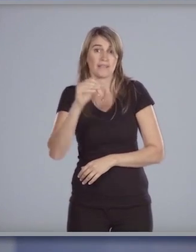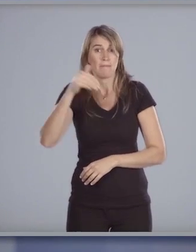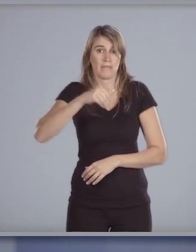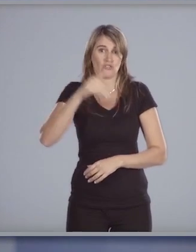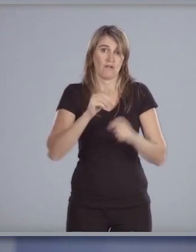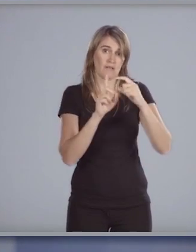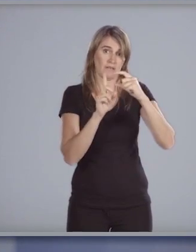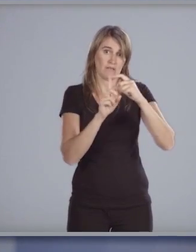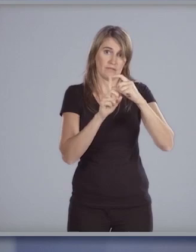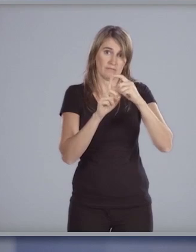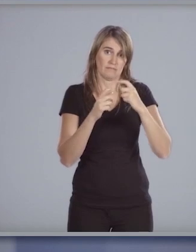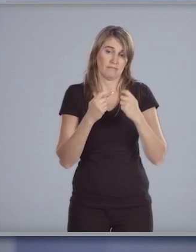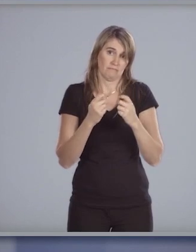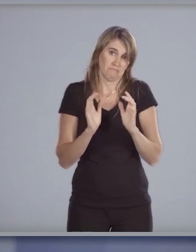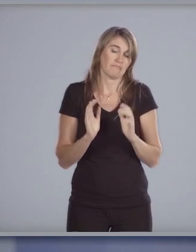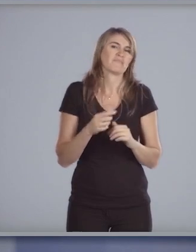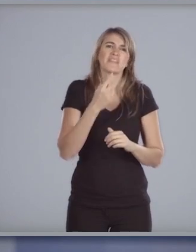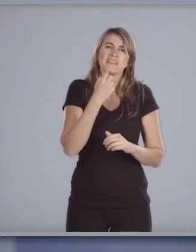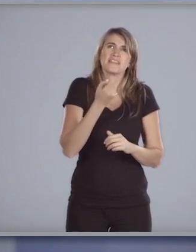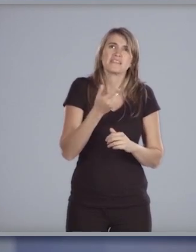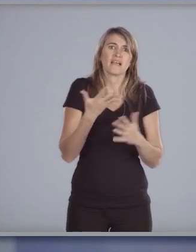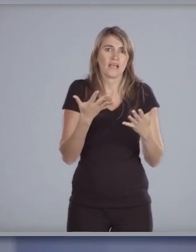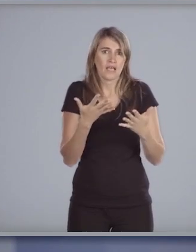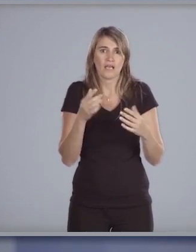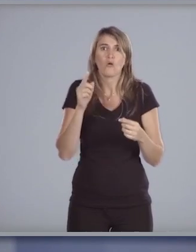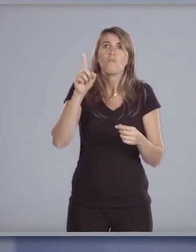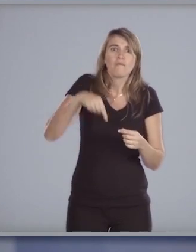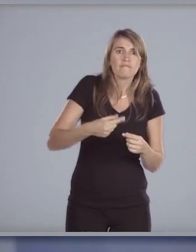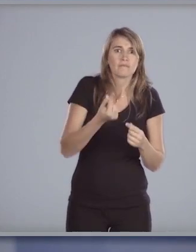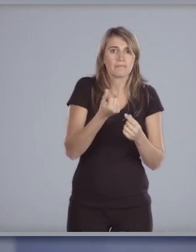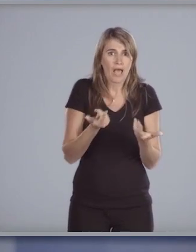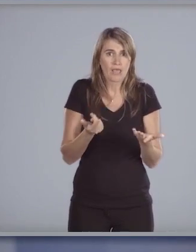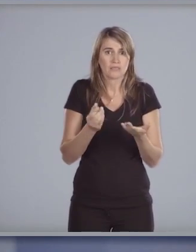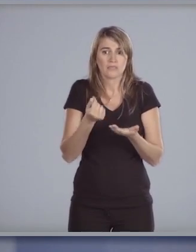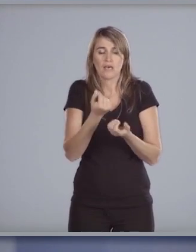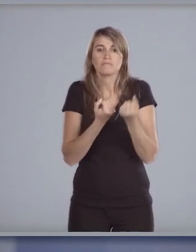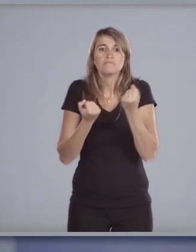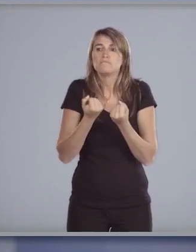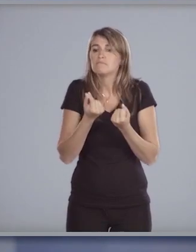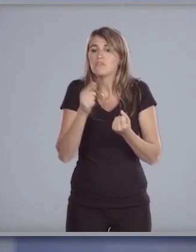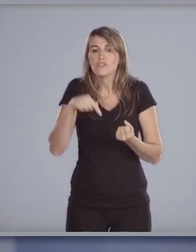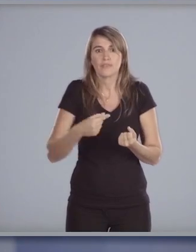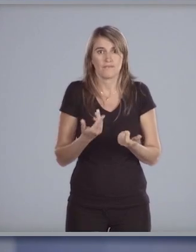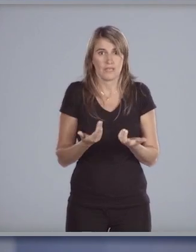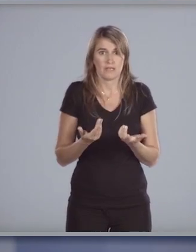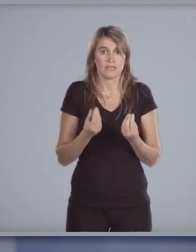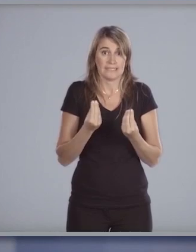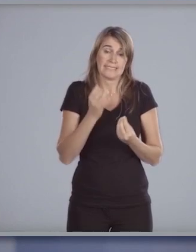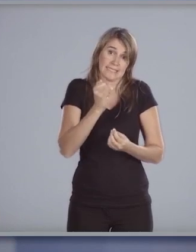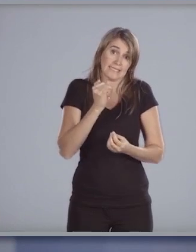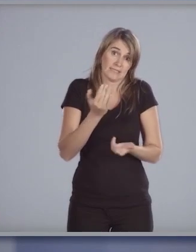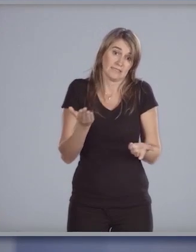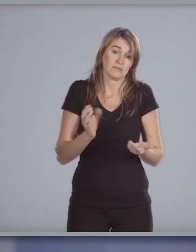millones de dólares ustedes se preguntarán bueno y estos recursos económicos sí estos recursos económicos porque